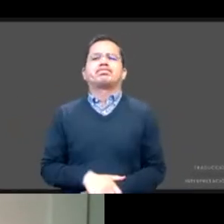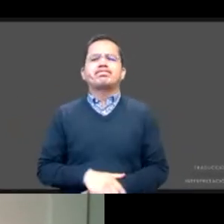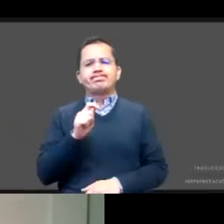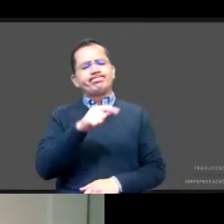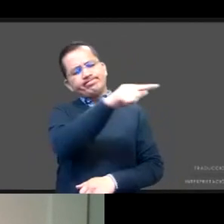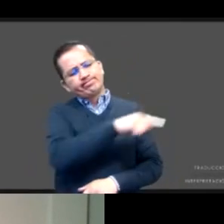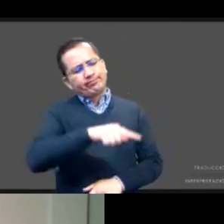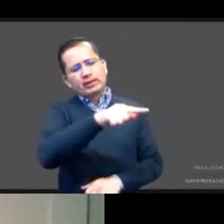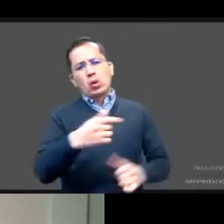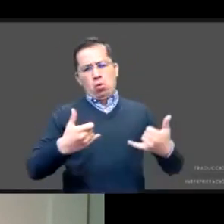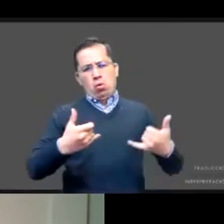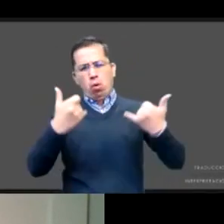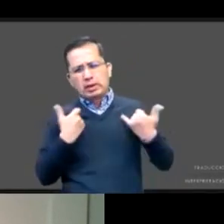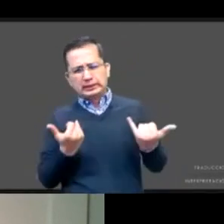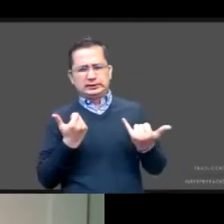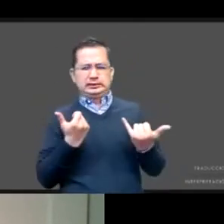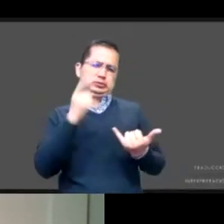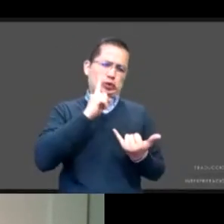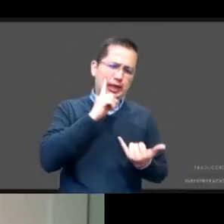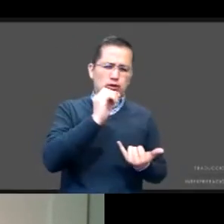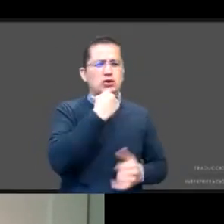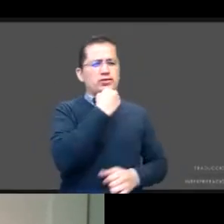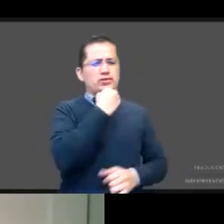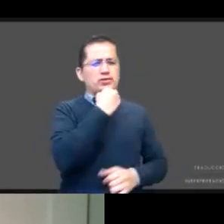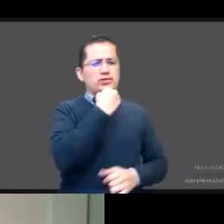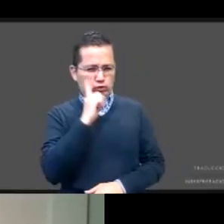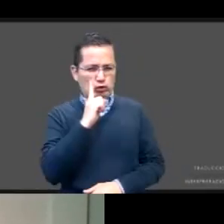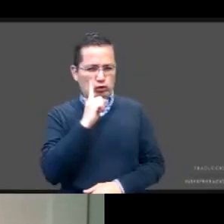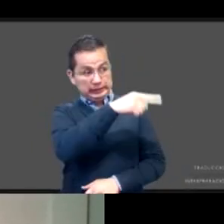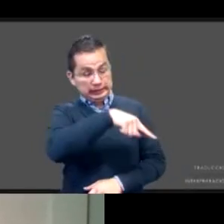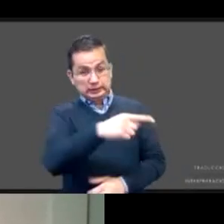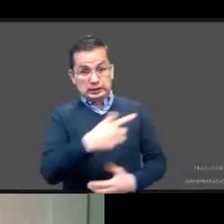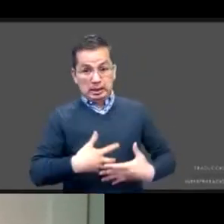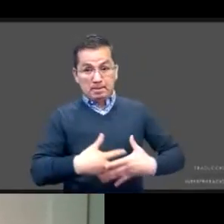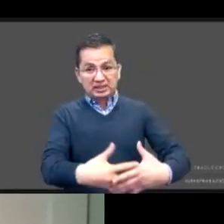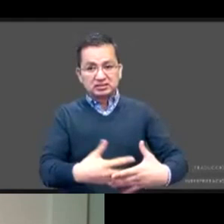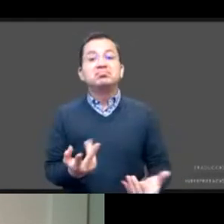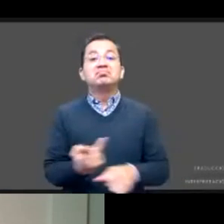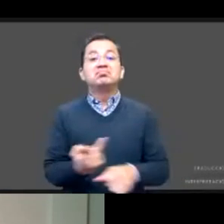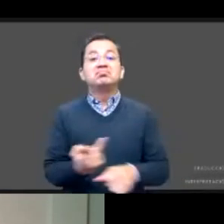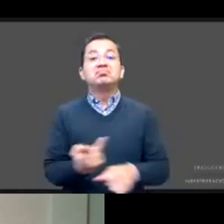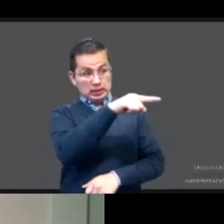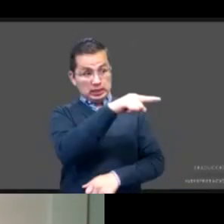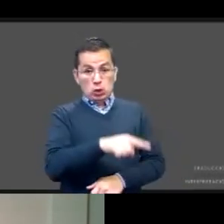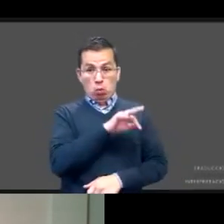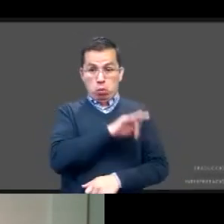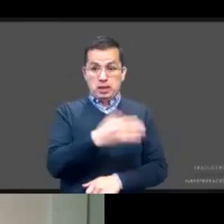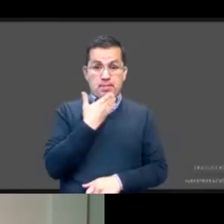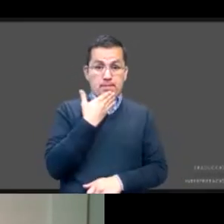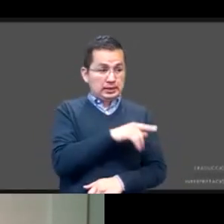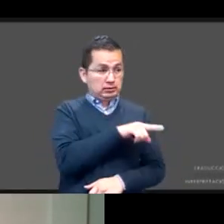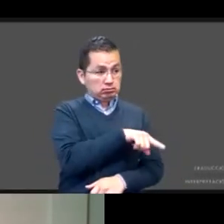adolescentes o niñas embarazadas difícilmente tienen posibilidades de construir relaciones de nuptialidad